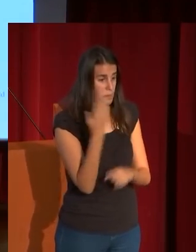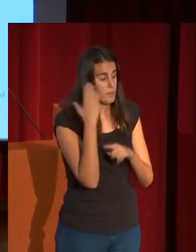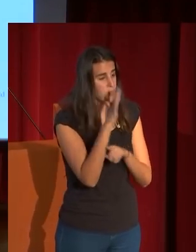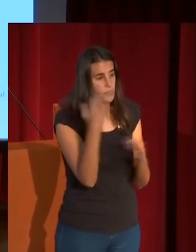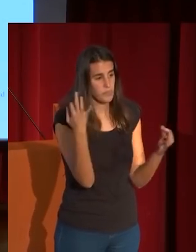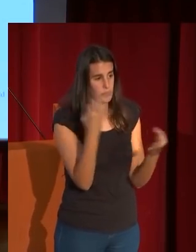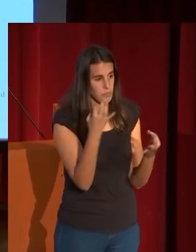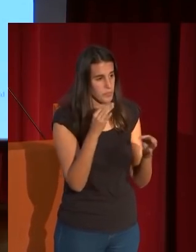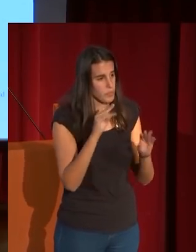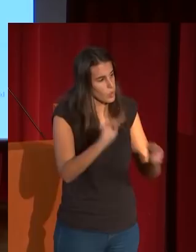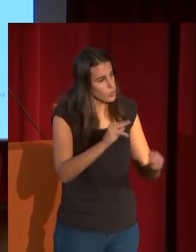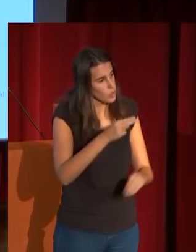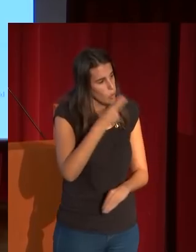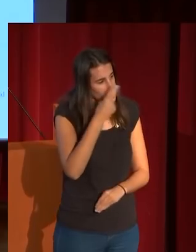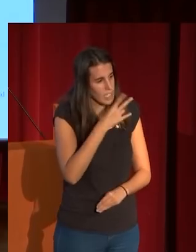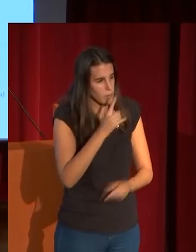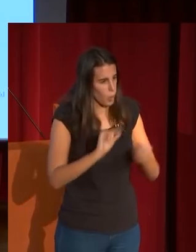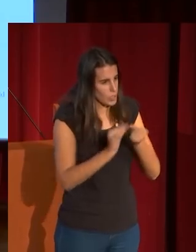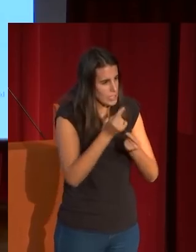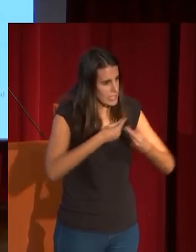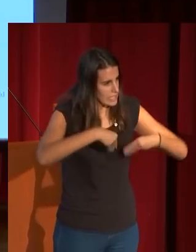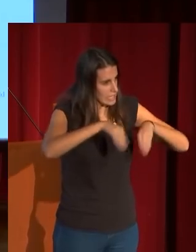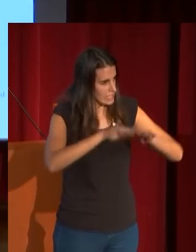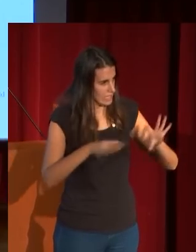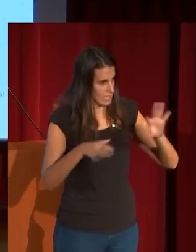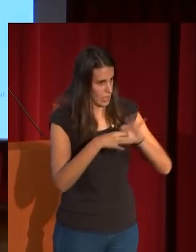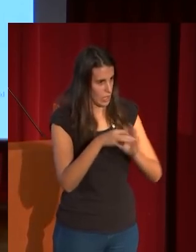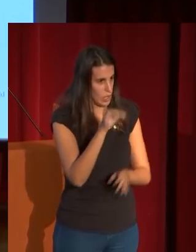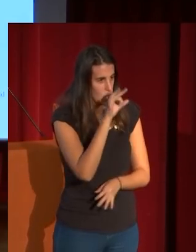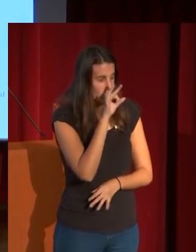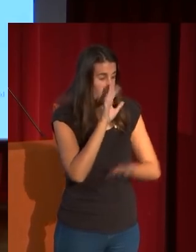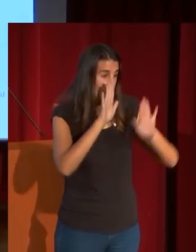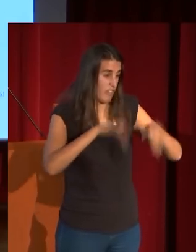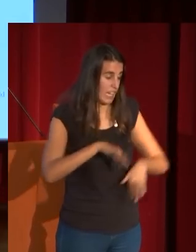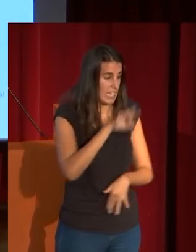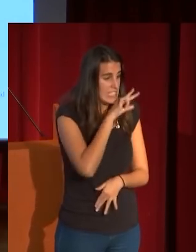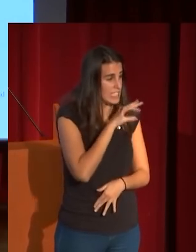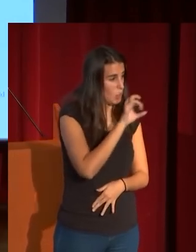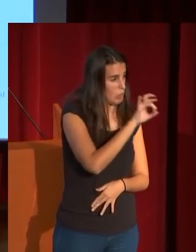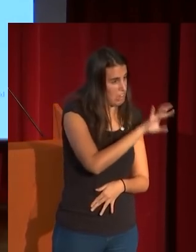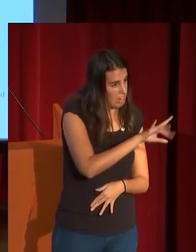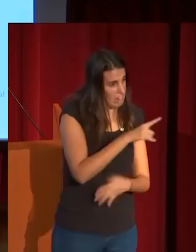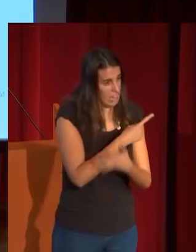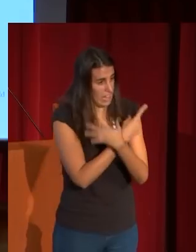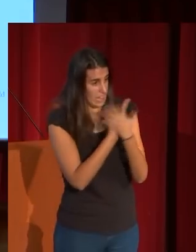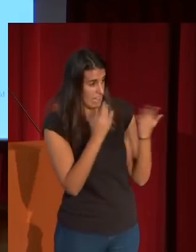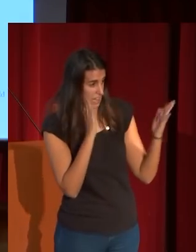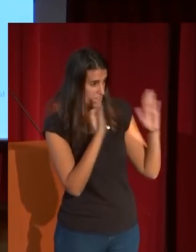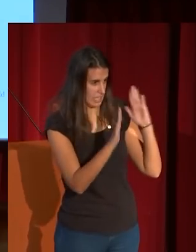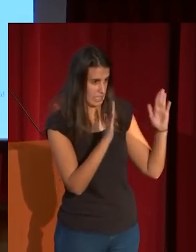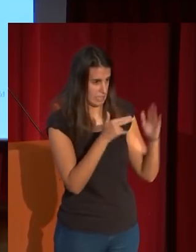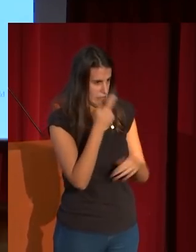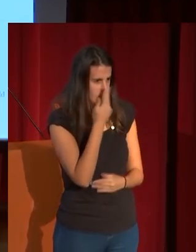el interés por los textiles del siglo final desde el XV del XVI como en este caso también